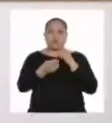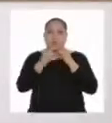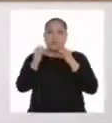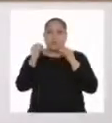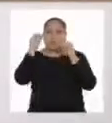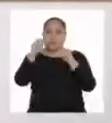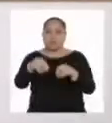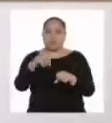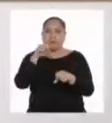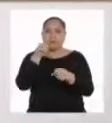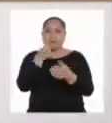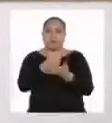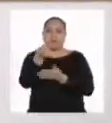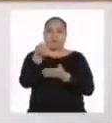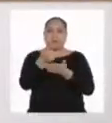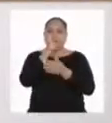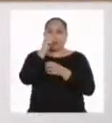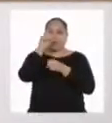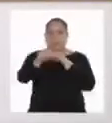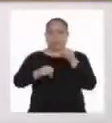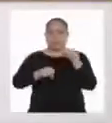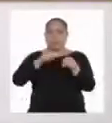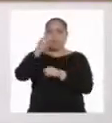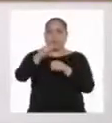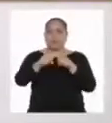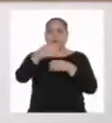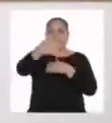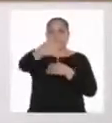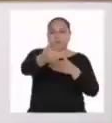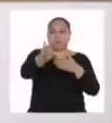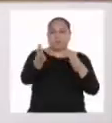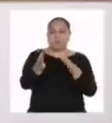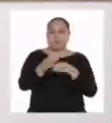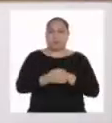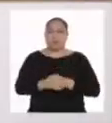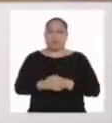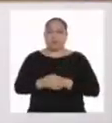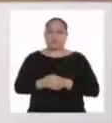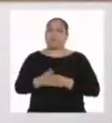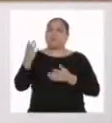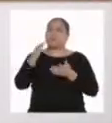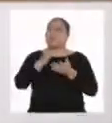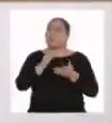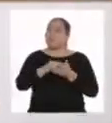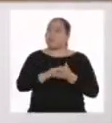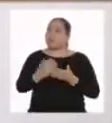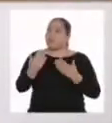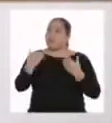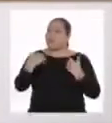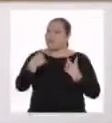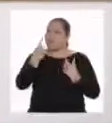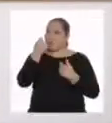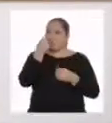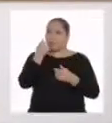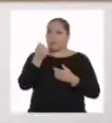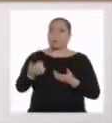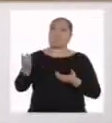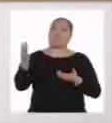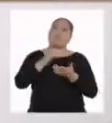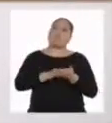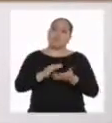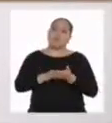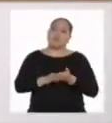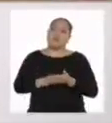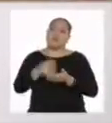han destinado para comprar un triciclo. Más adelante, cuando tengan nuevamente capital, lo invertirán en